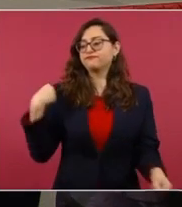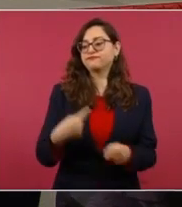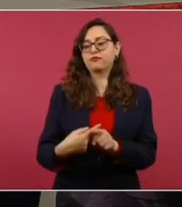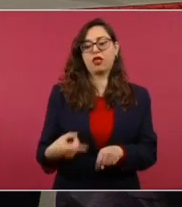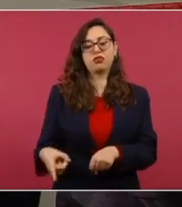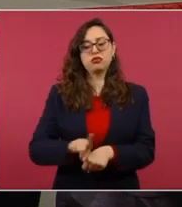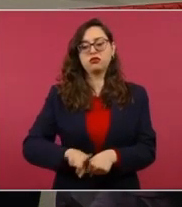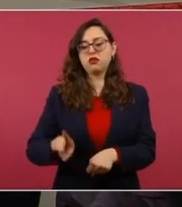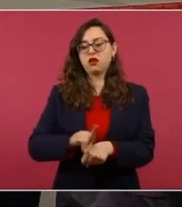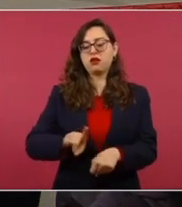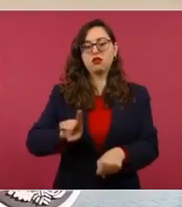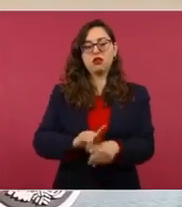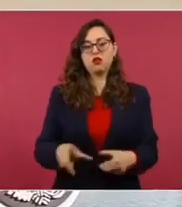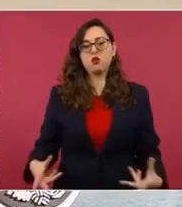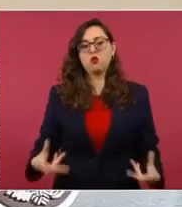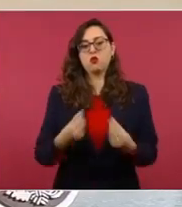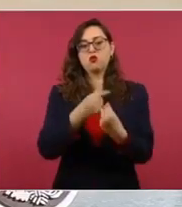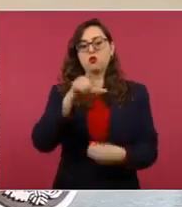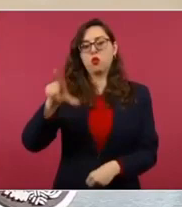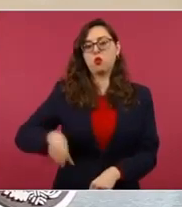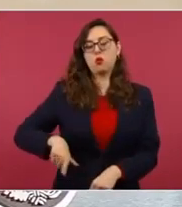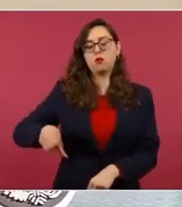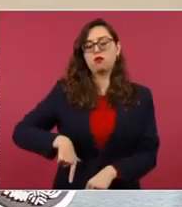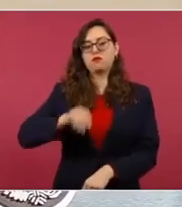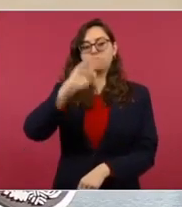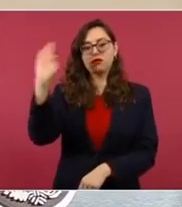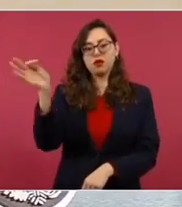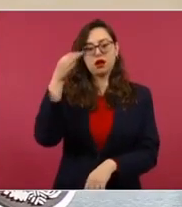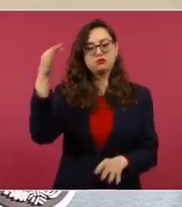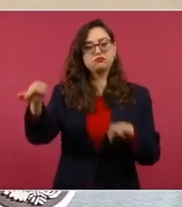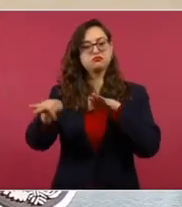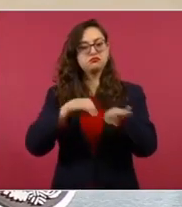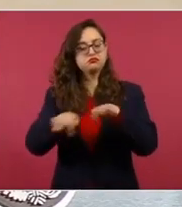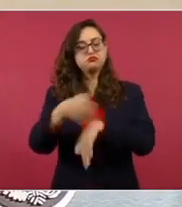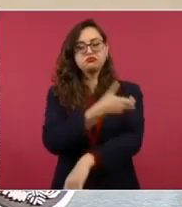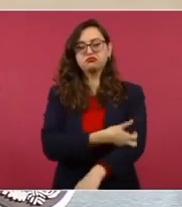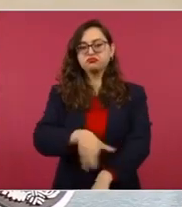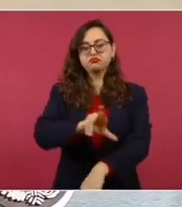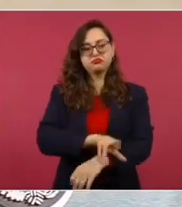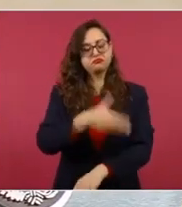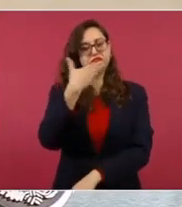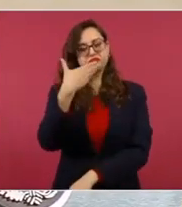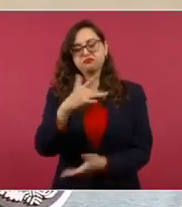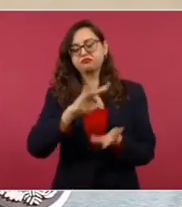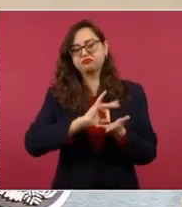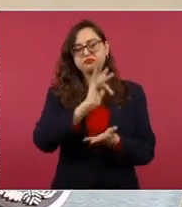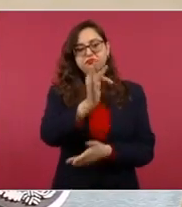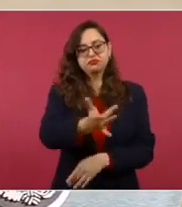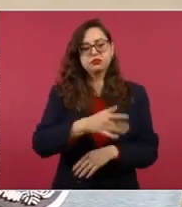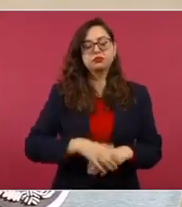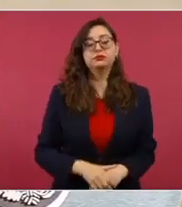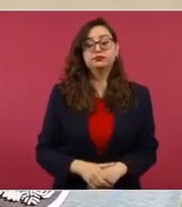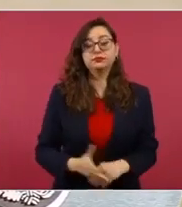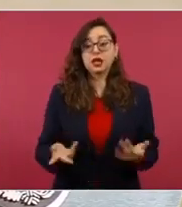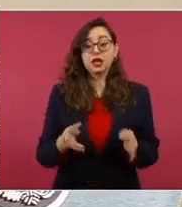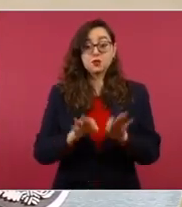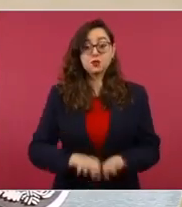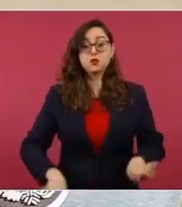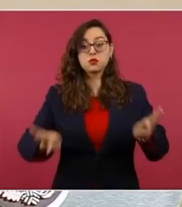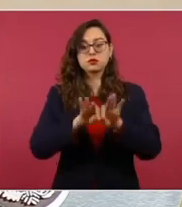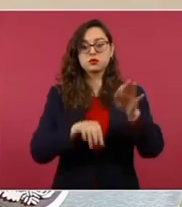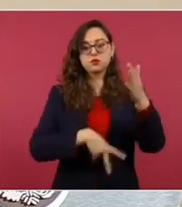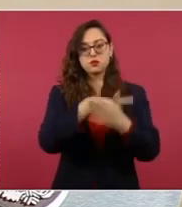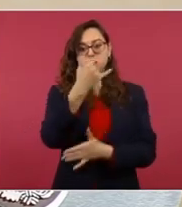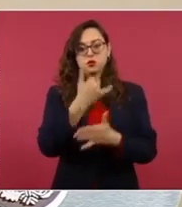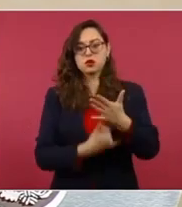con el gobierno federal y platicarles un poquito y hacer, pues ahora sí, como una recopilación de estos importantes proyectos.